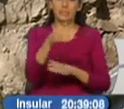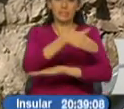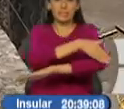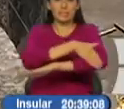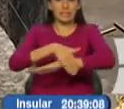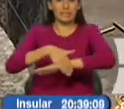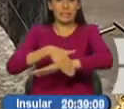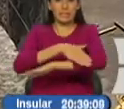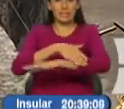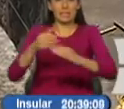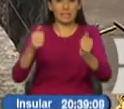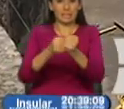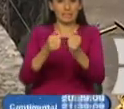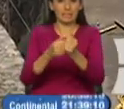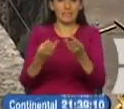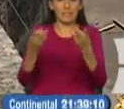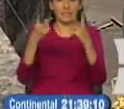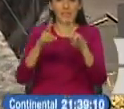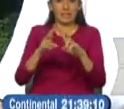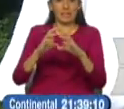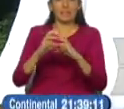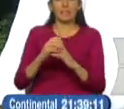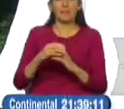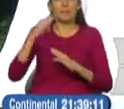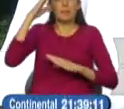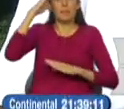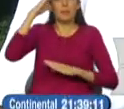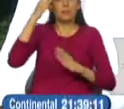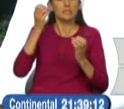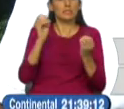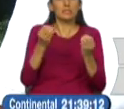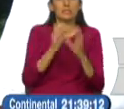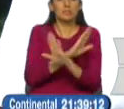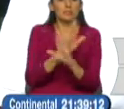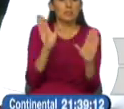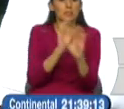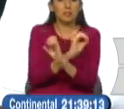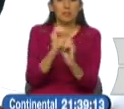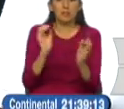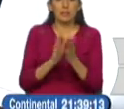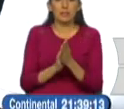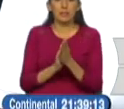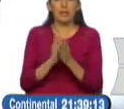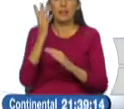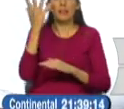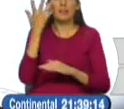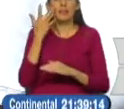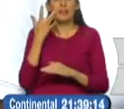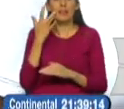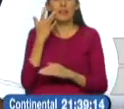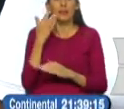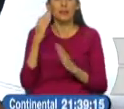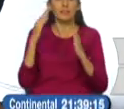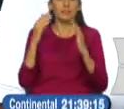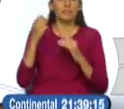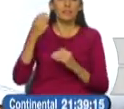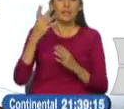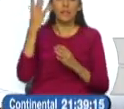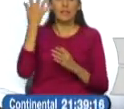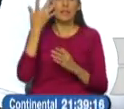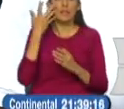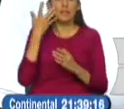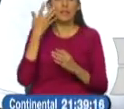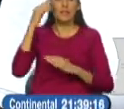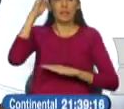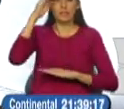aledañas deben lidiar con la falta de agentes de tránsito. Lamentablemente días existen días no existen si viene uno no